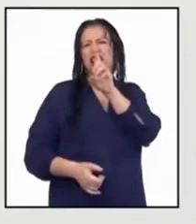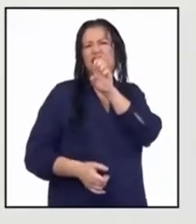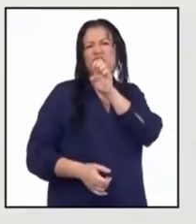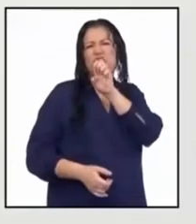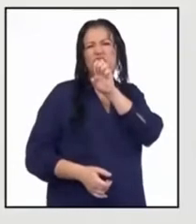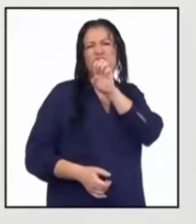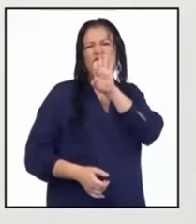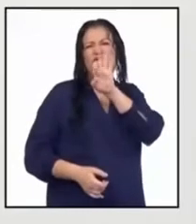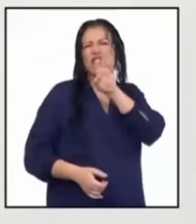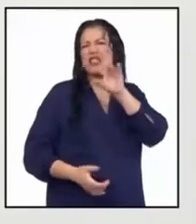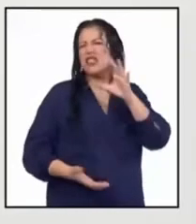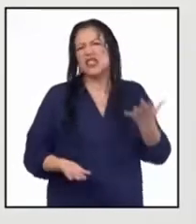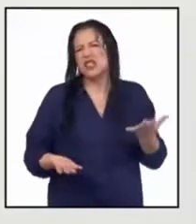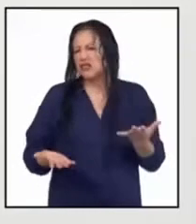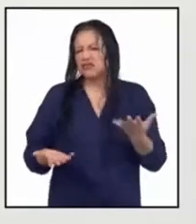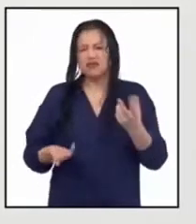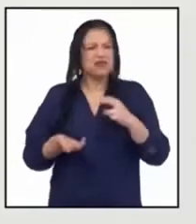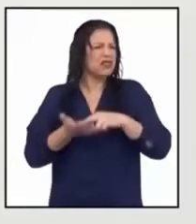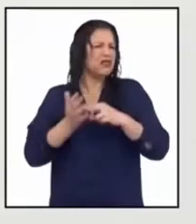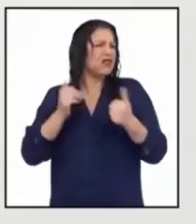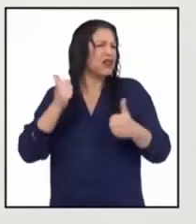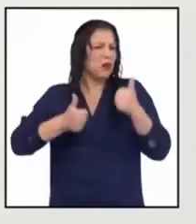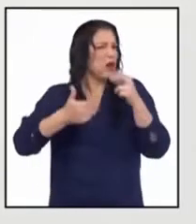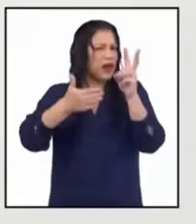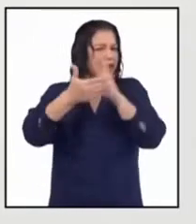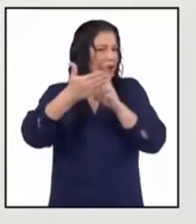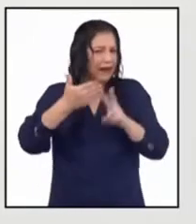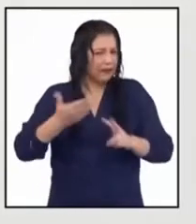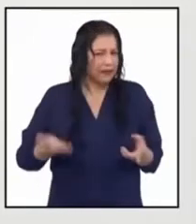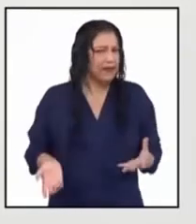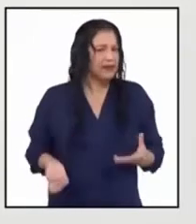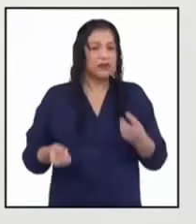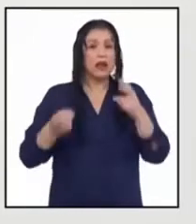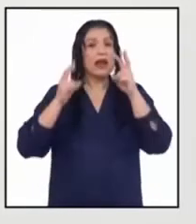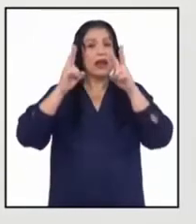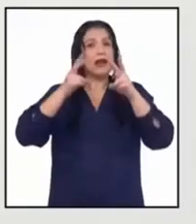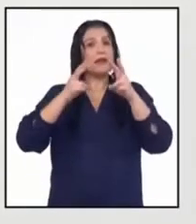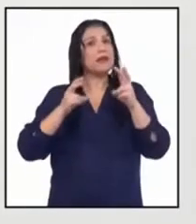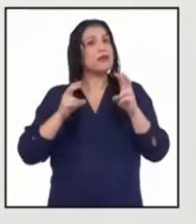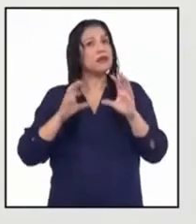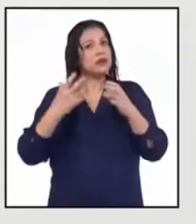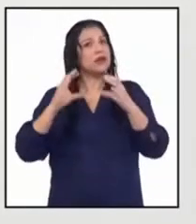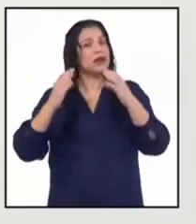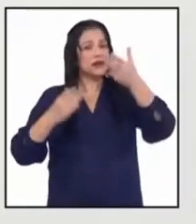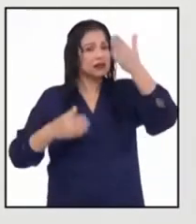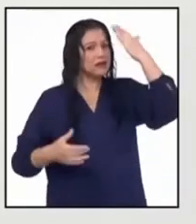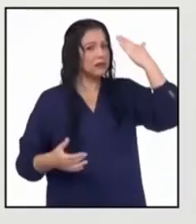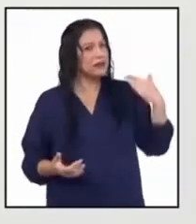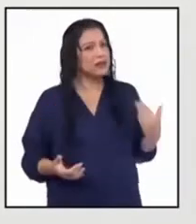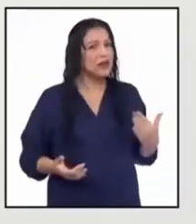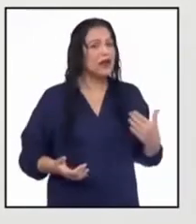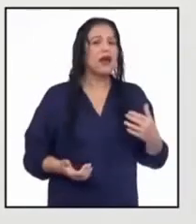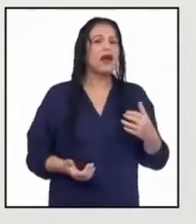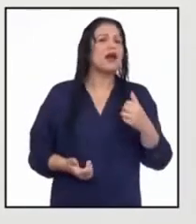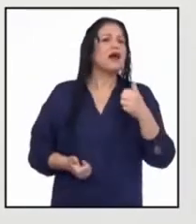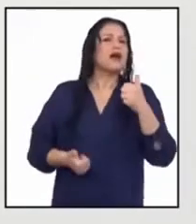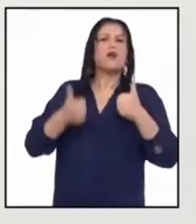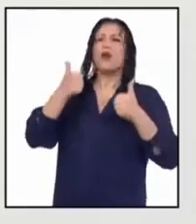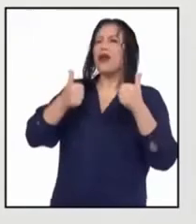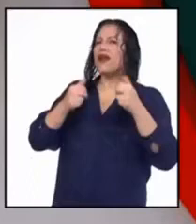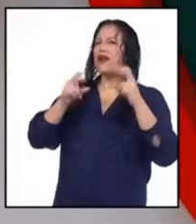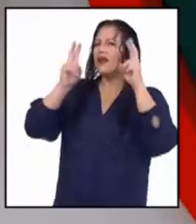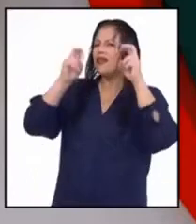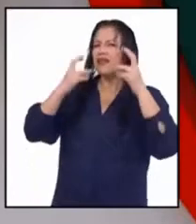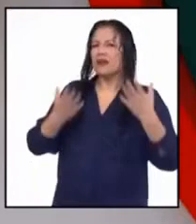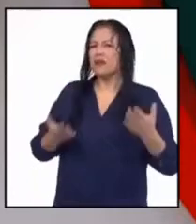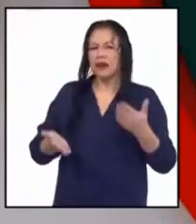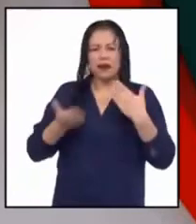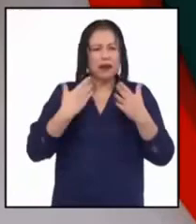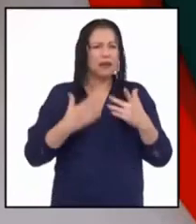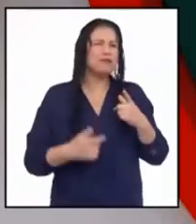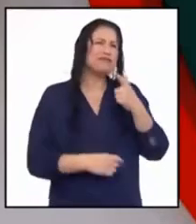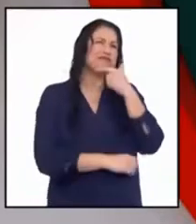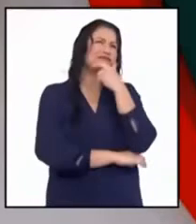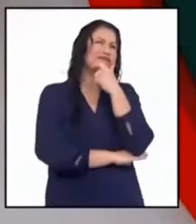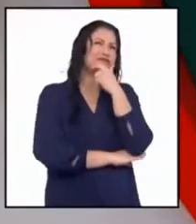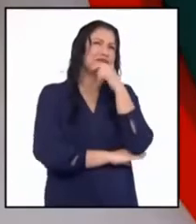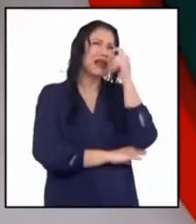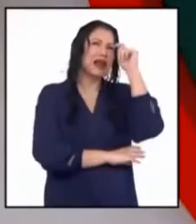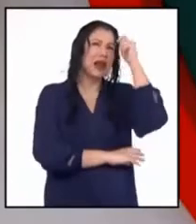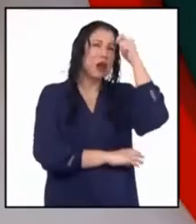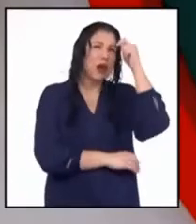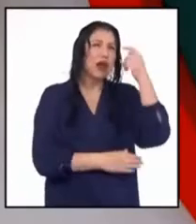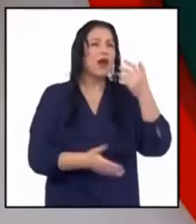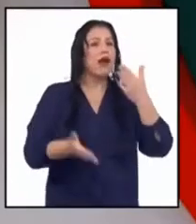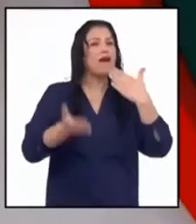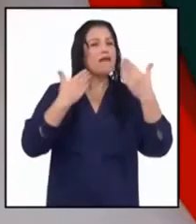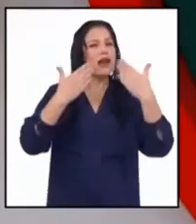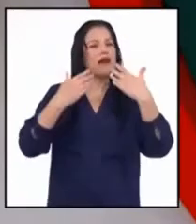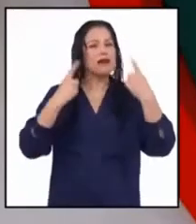recordar sobre qué era el texto que vimos en el programa anterior. ¿De qué trataba? ¿Se acuerdan? Si mal no recuerdo, se